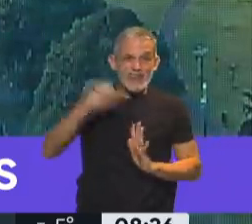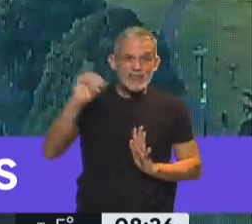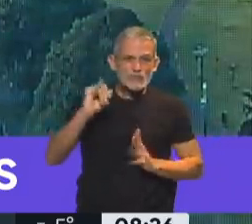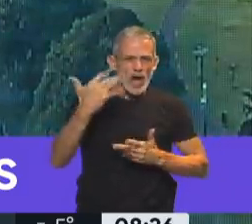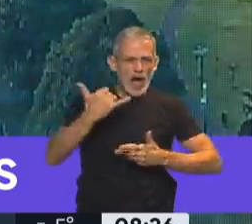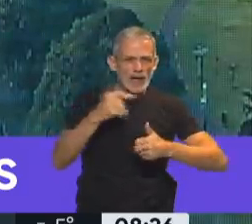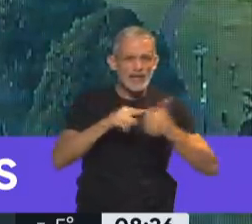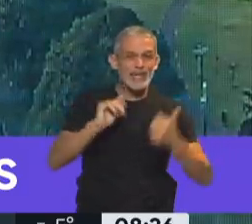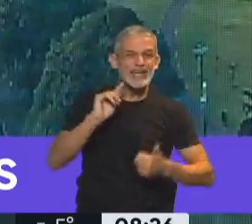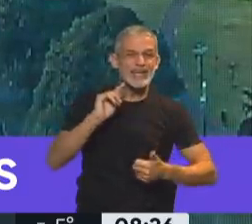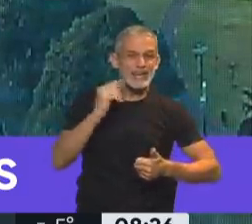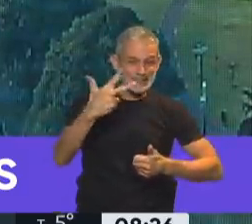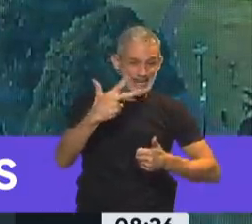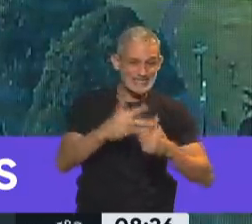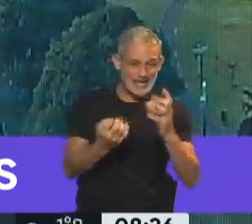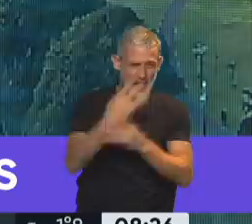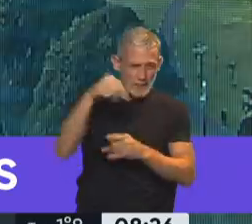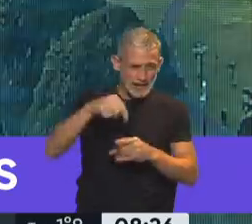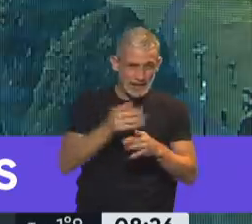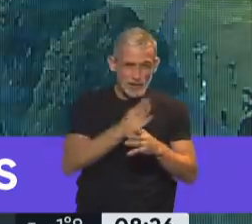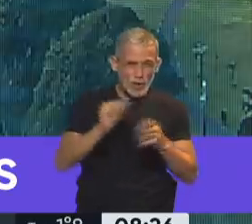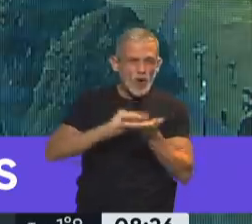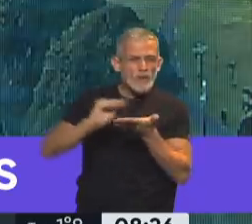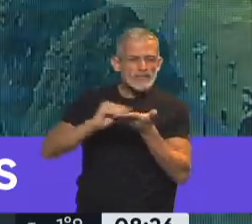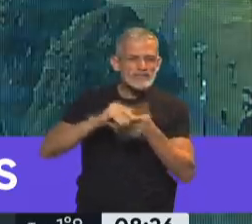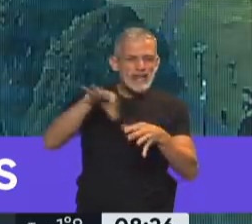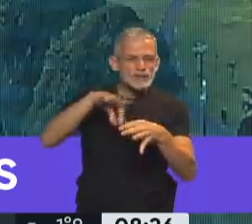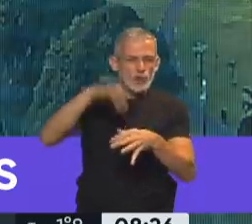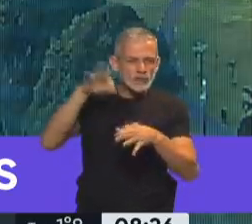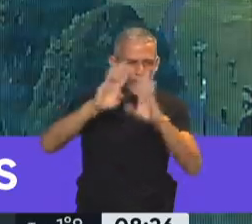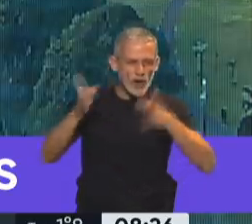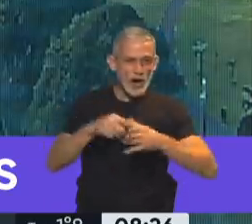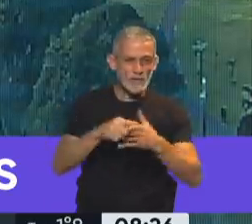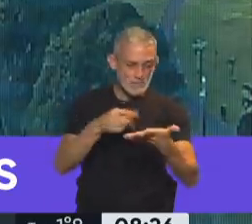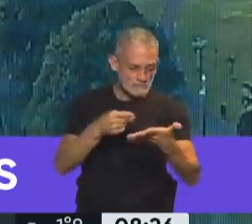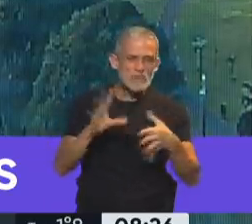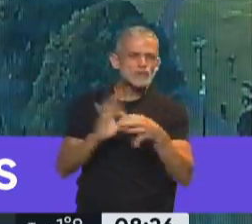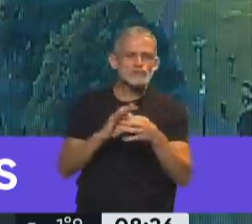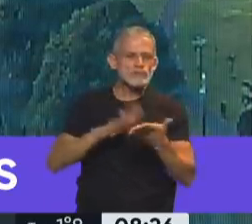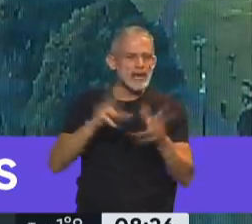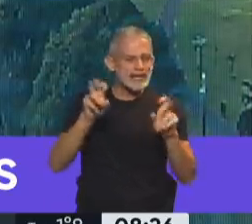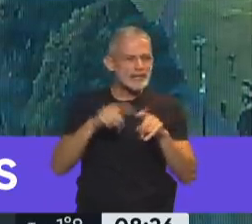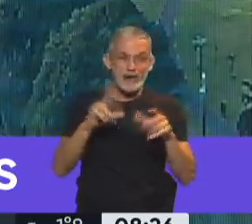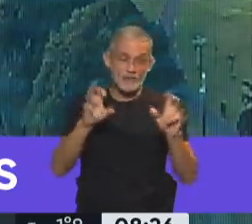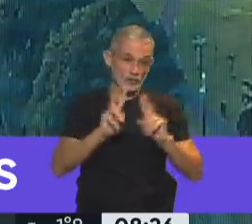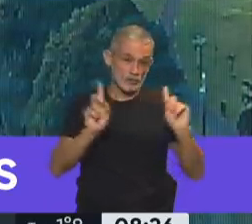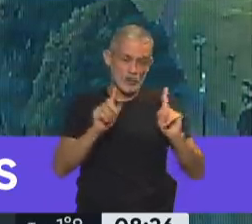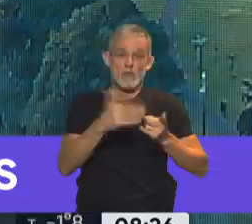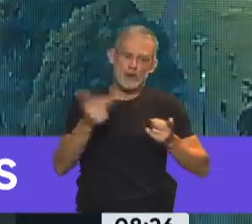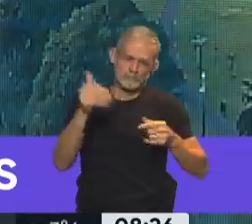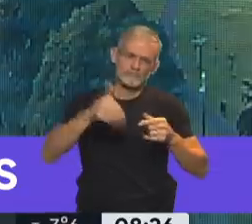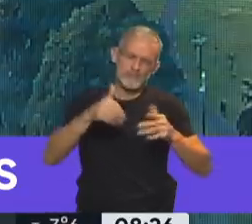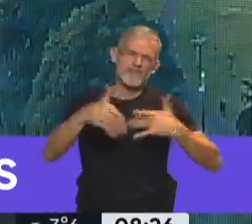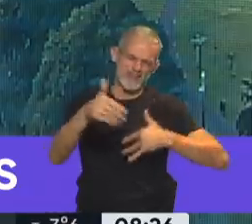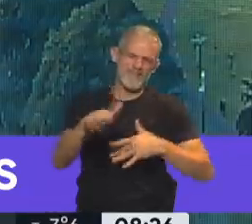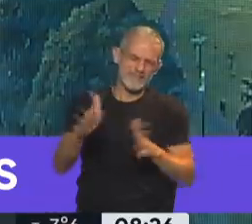denuncias ingresadas en la mañana de hoy en la oficina de sorteos de la Cámara Federal. Ninguna está vinculada con esa foto, pero no tardarán